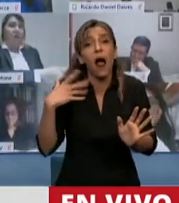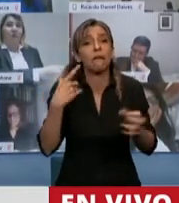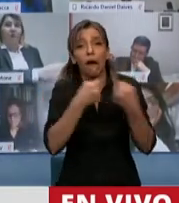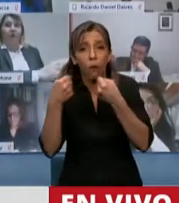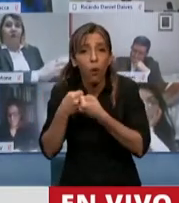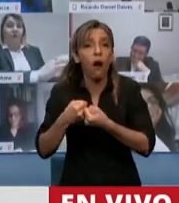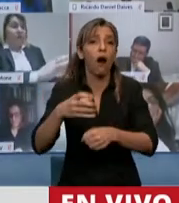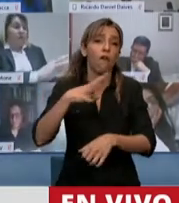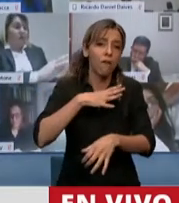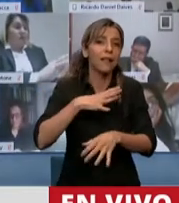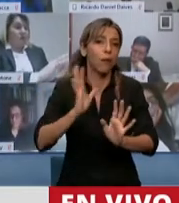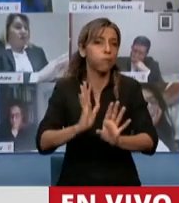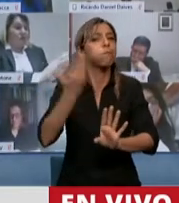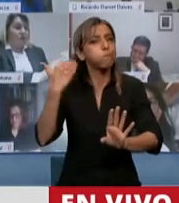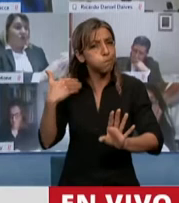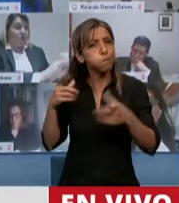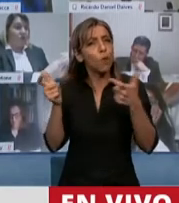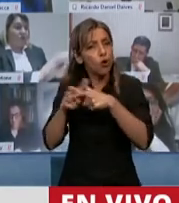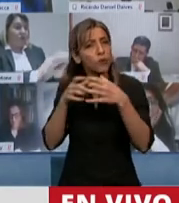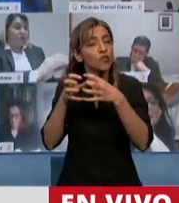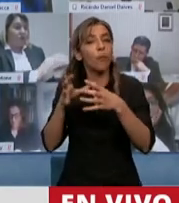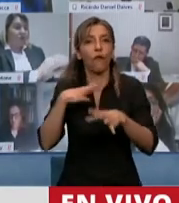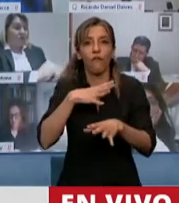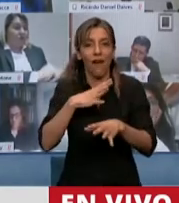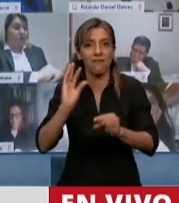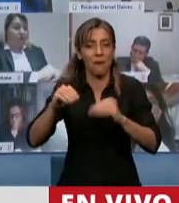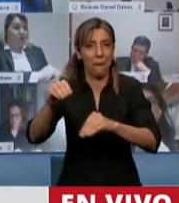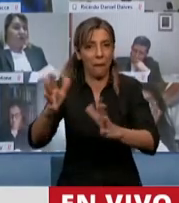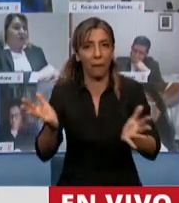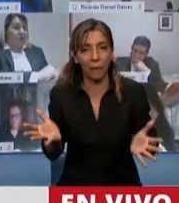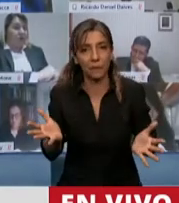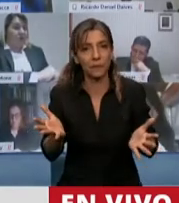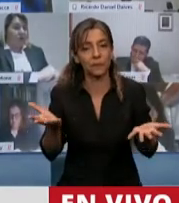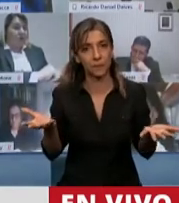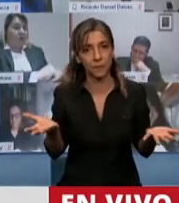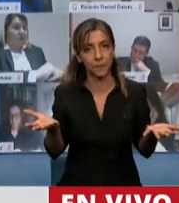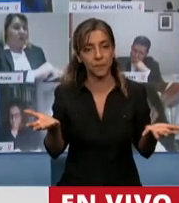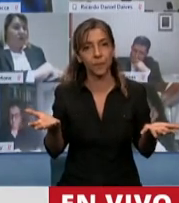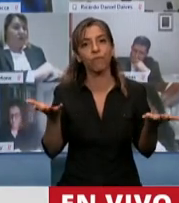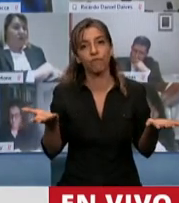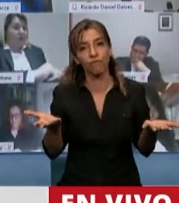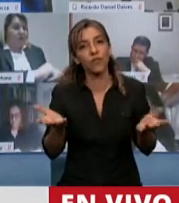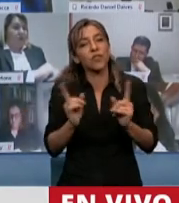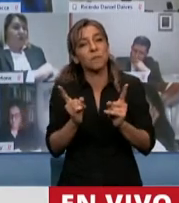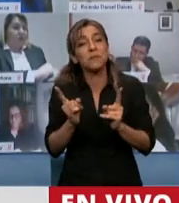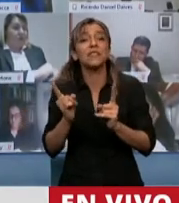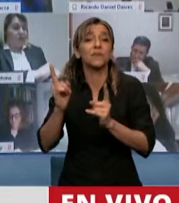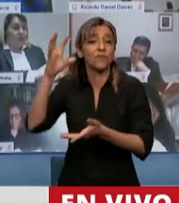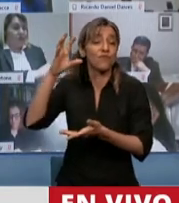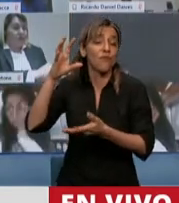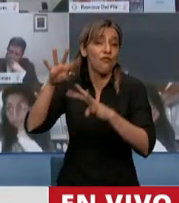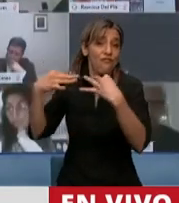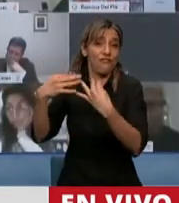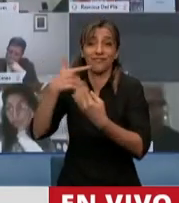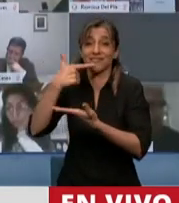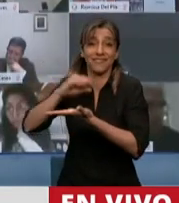Turismo, en la Comisión de Defensa del Consumidor y más aún se estaba trabajando en el propio Senado y